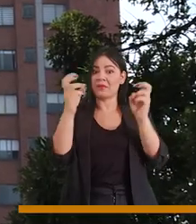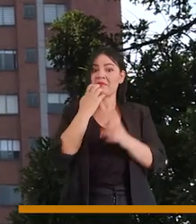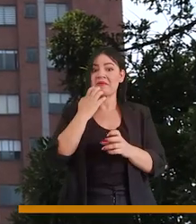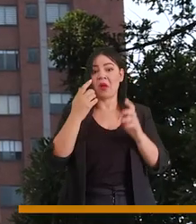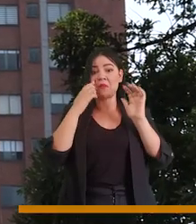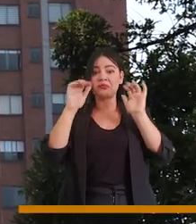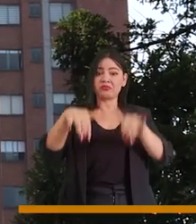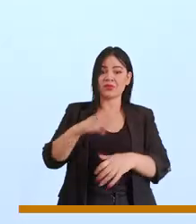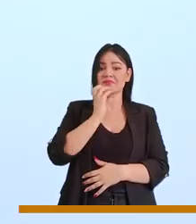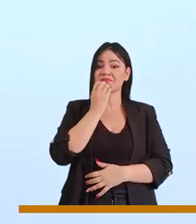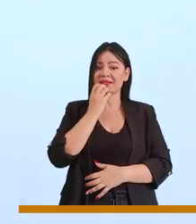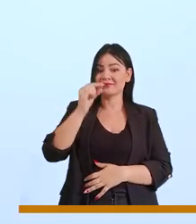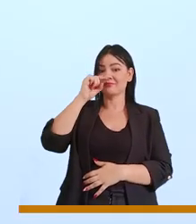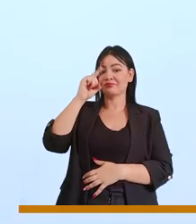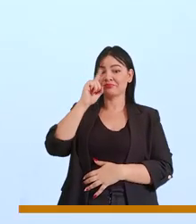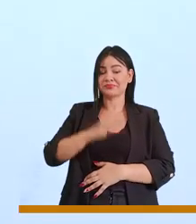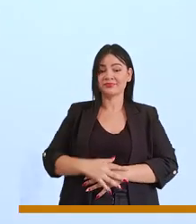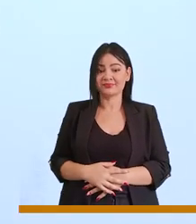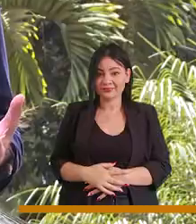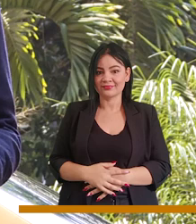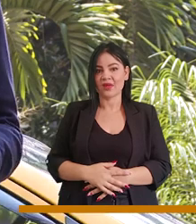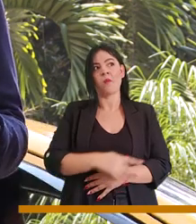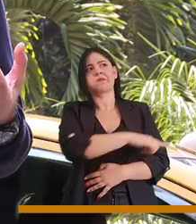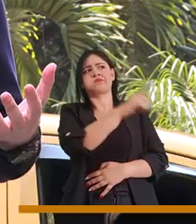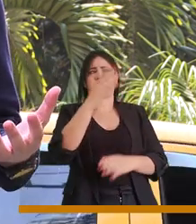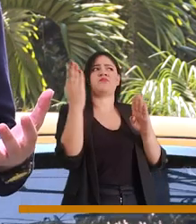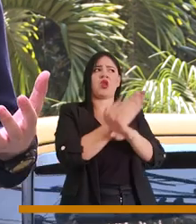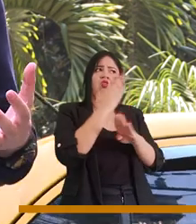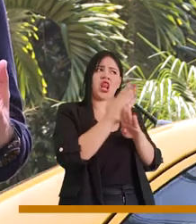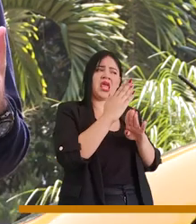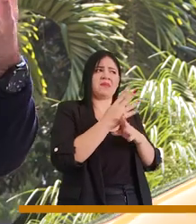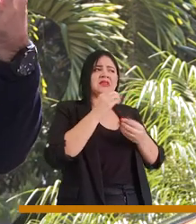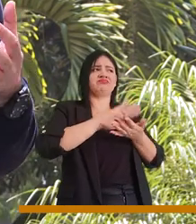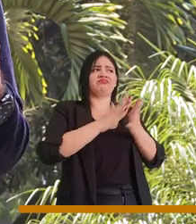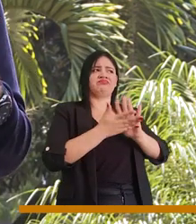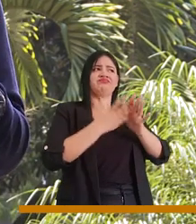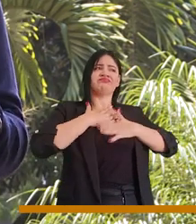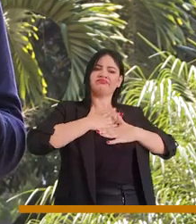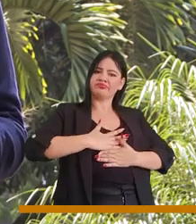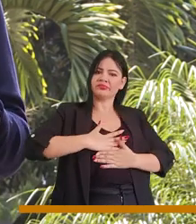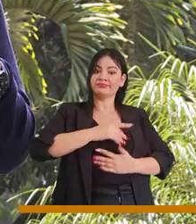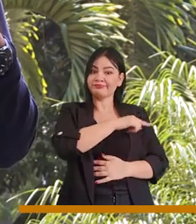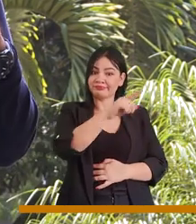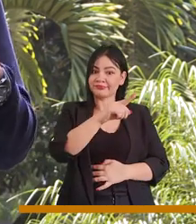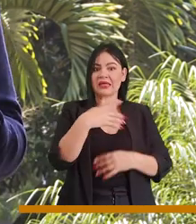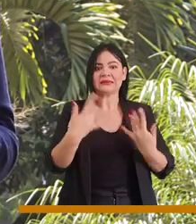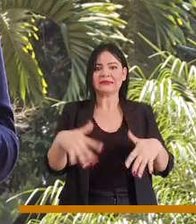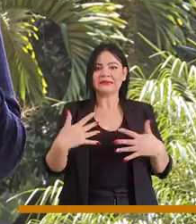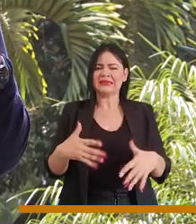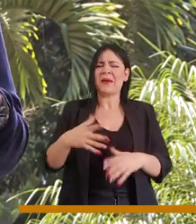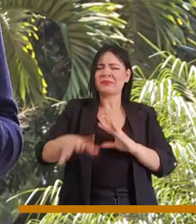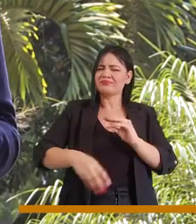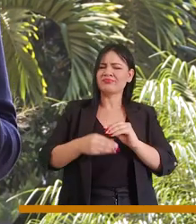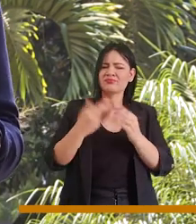en zonas como El Poblado, Belén, Laureles, no solo ha generado problemas de convivencia, sino que también ha generado un tema de gentrificación.